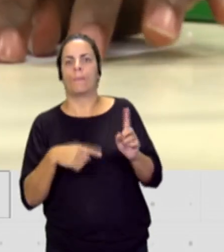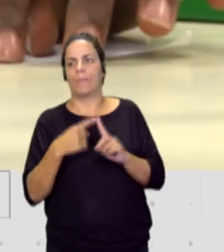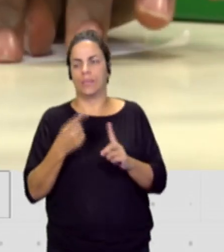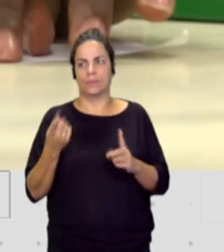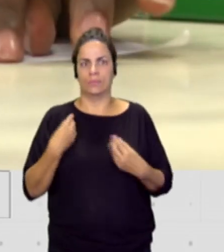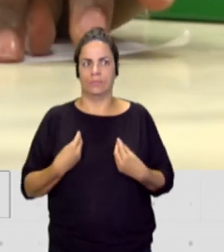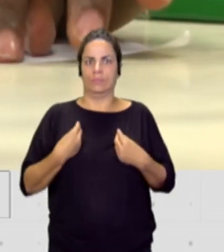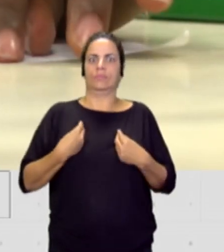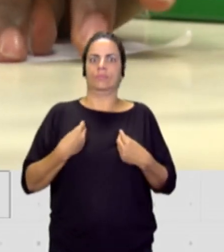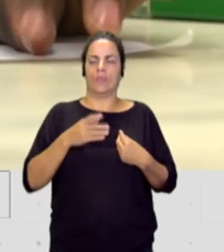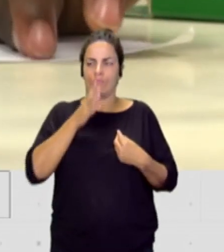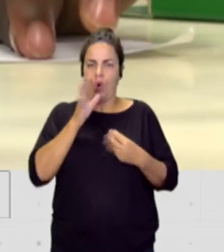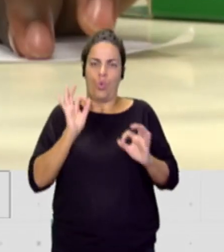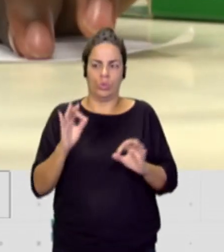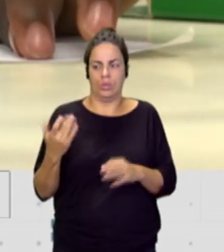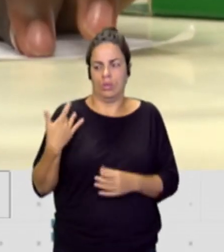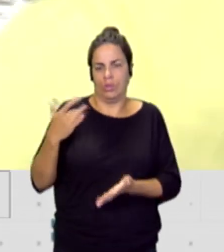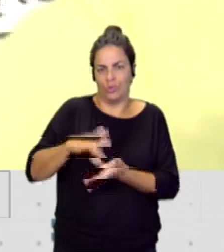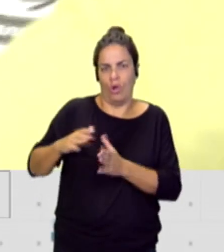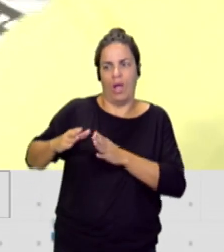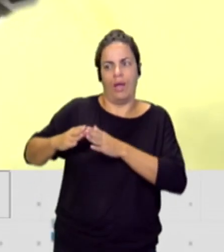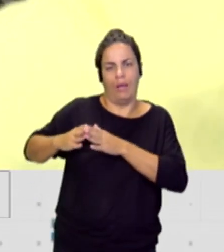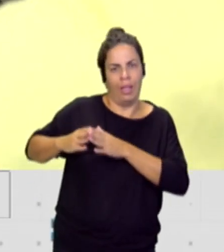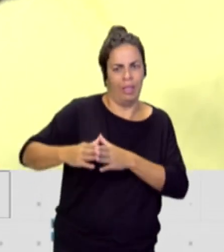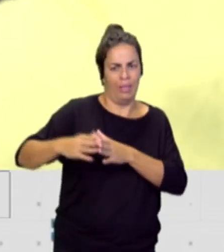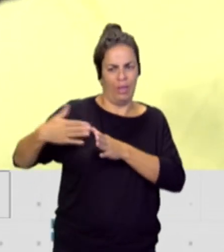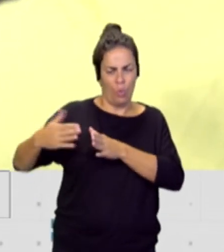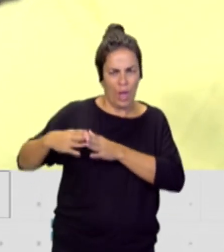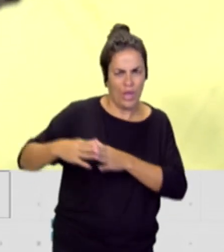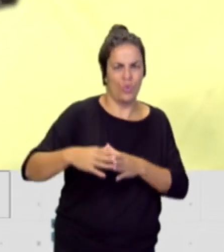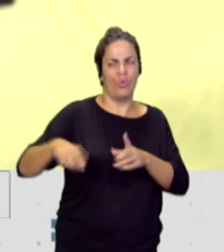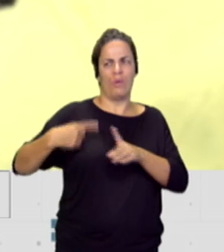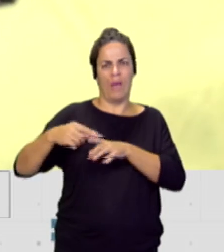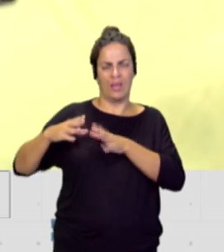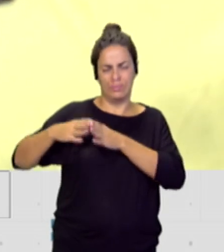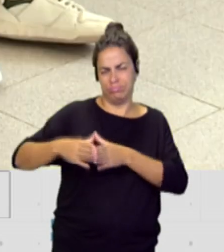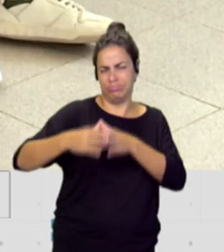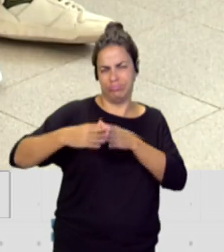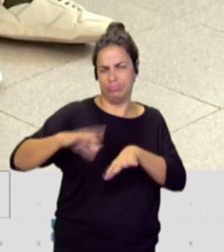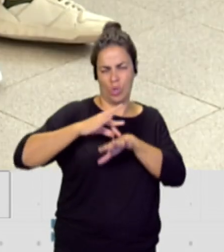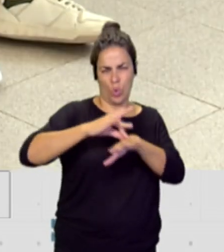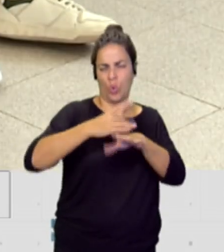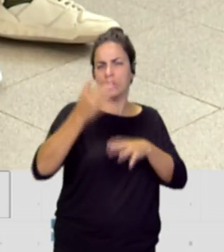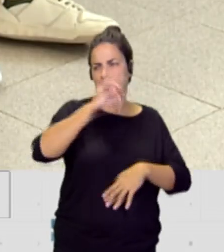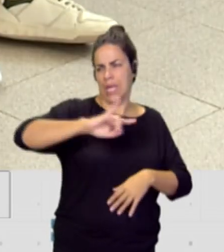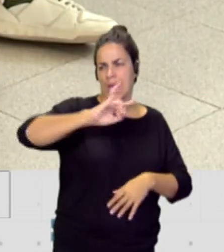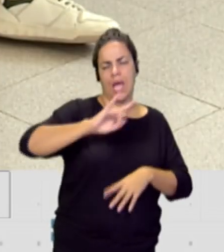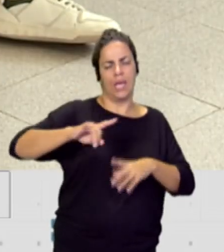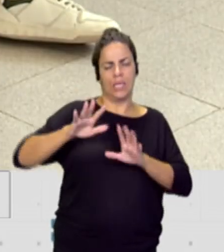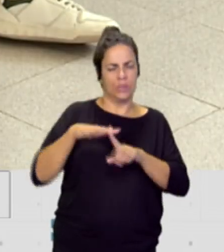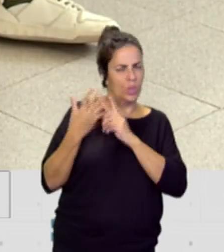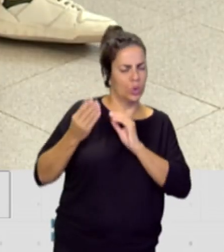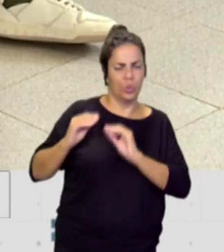conlleva el haberse metido en un cayuco y haber hecho la ruta canaria con todos los peligros que eso conlleva.